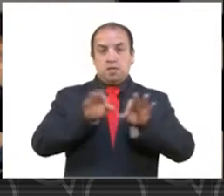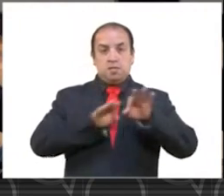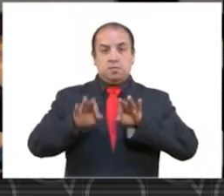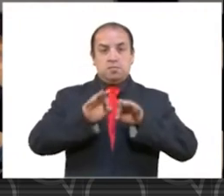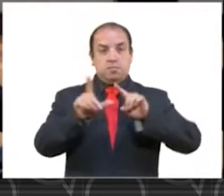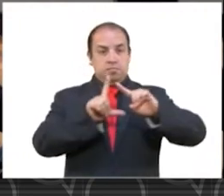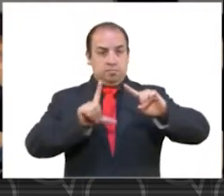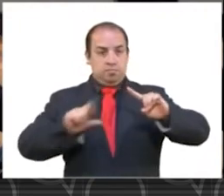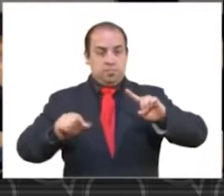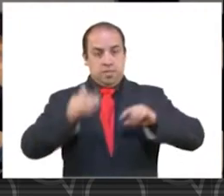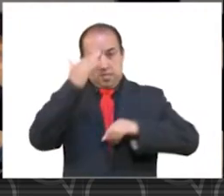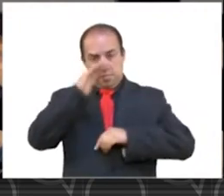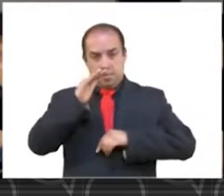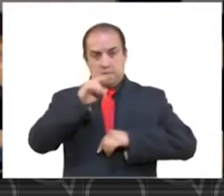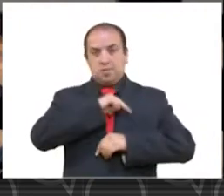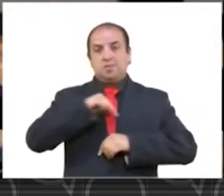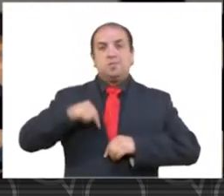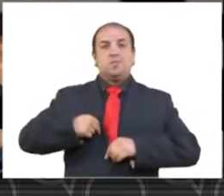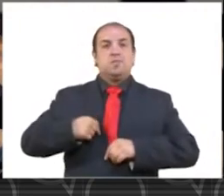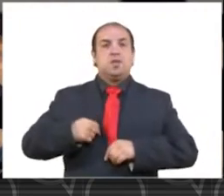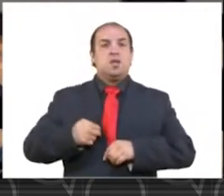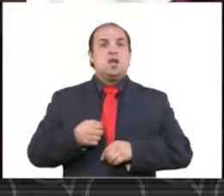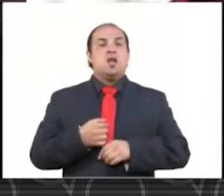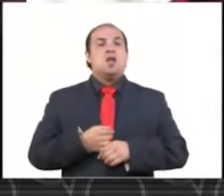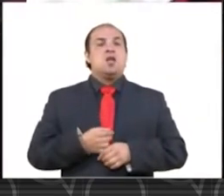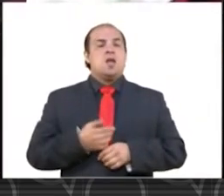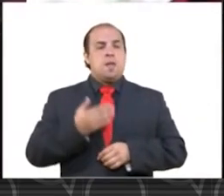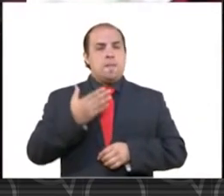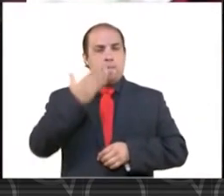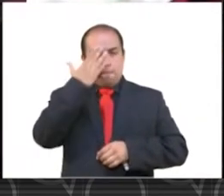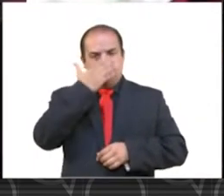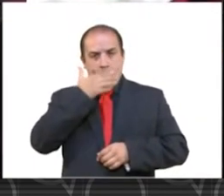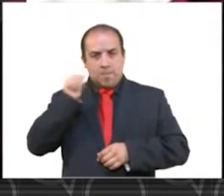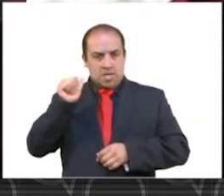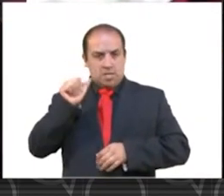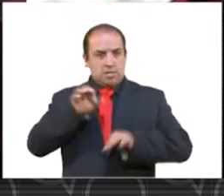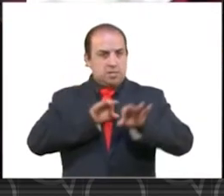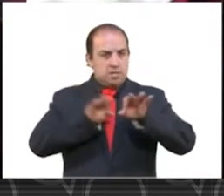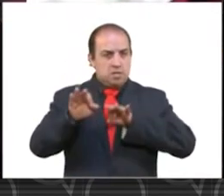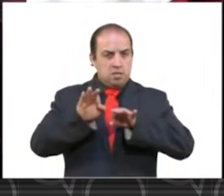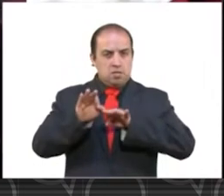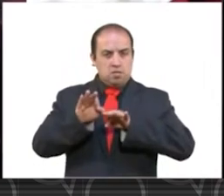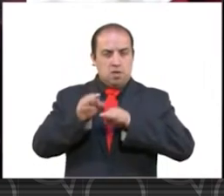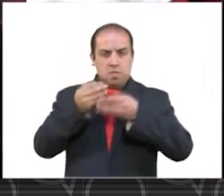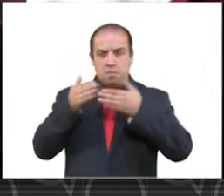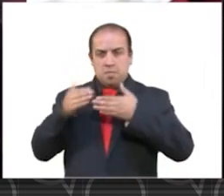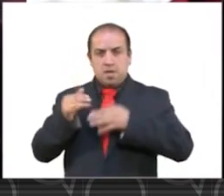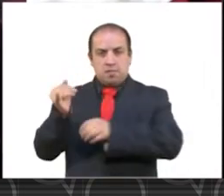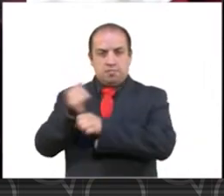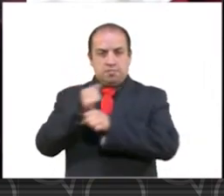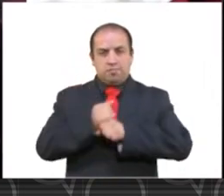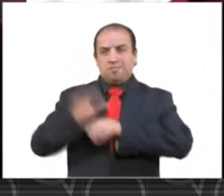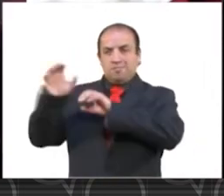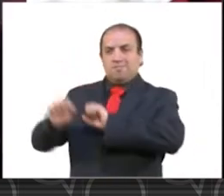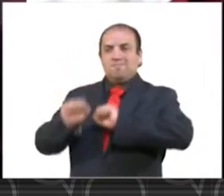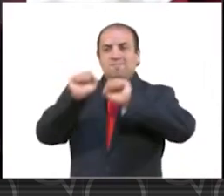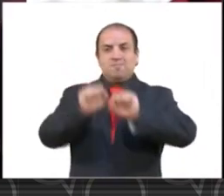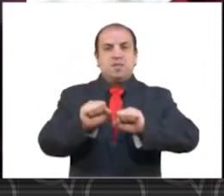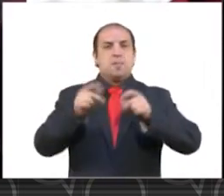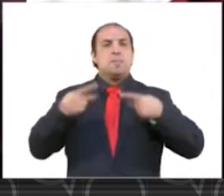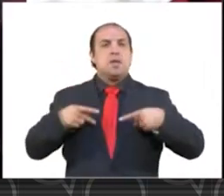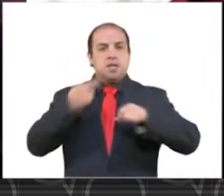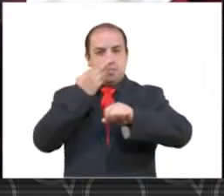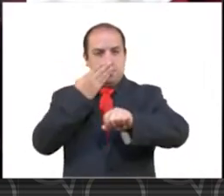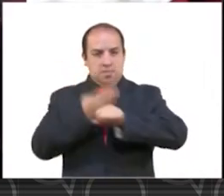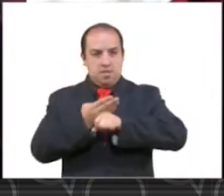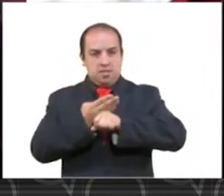sepan que vamos a disponer de todas nuestras capacidades operativas y de investigación para detener a los responsables de este